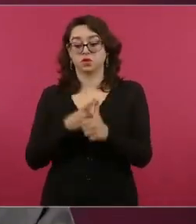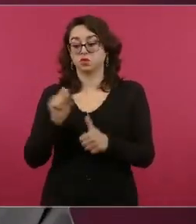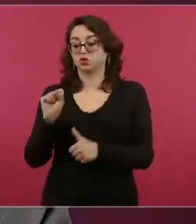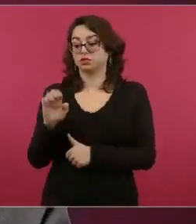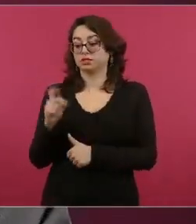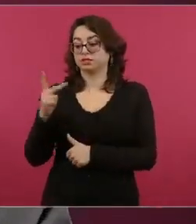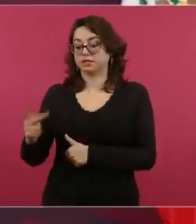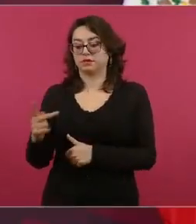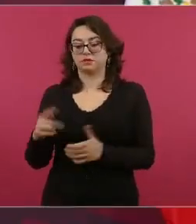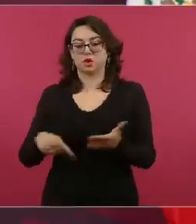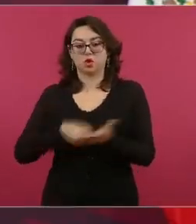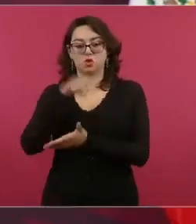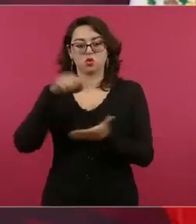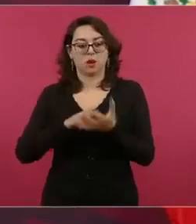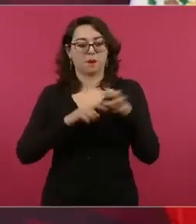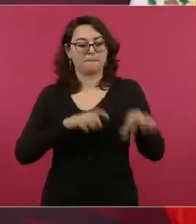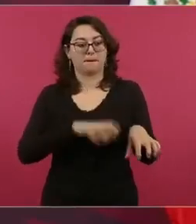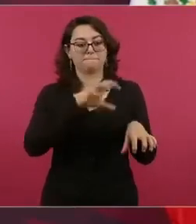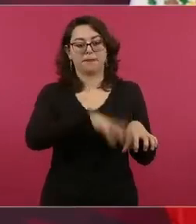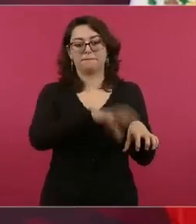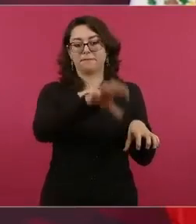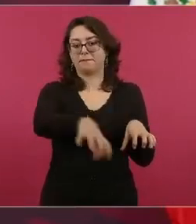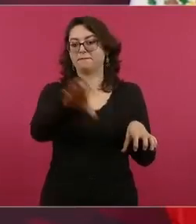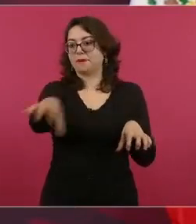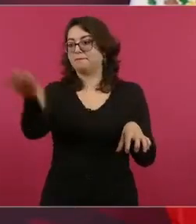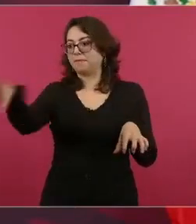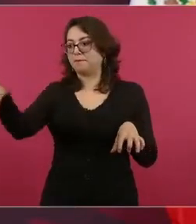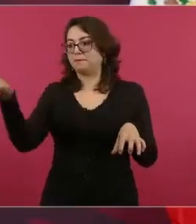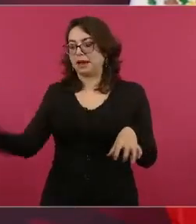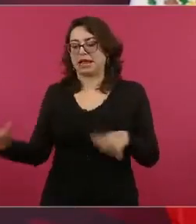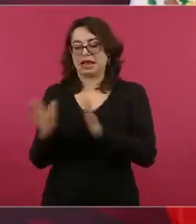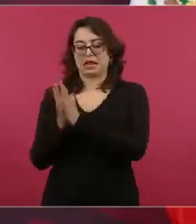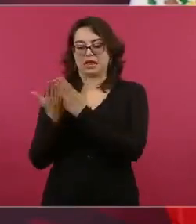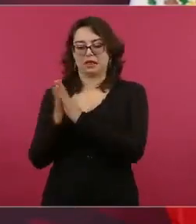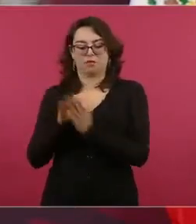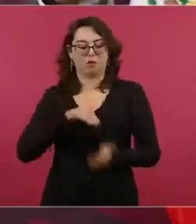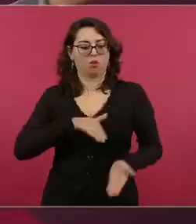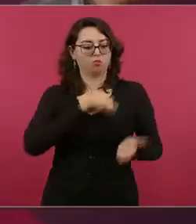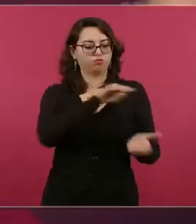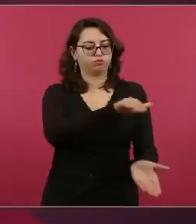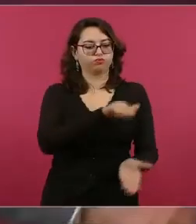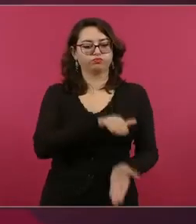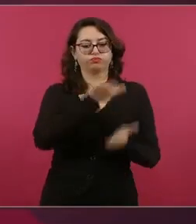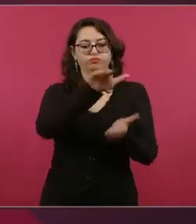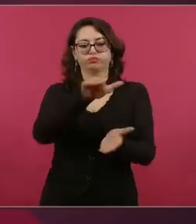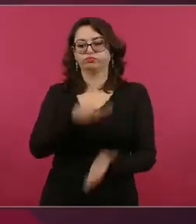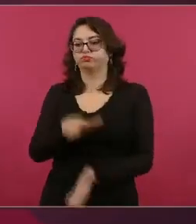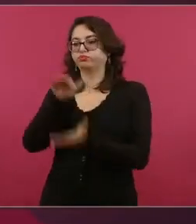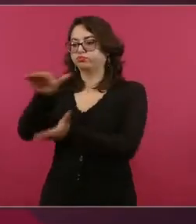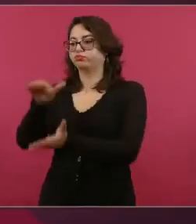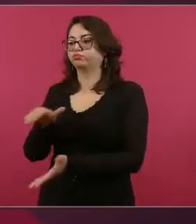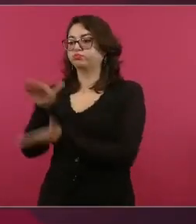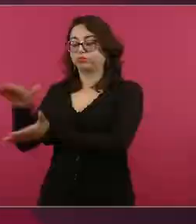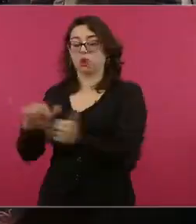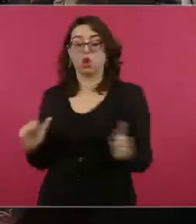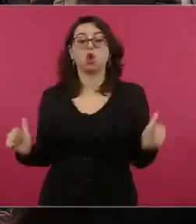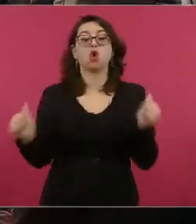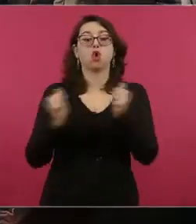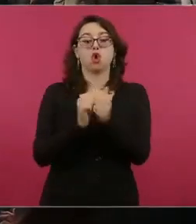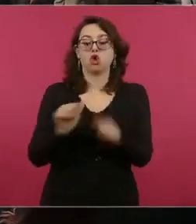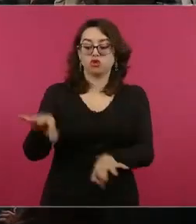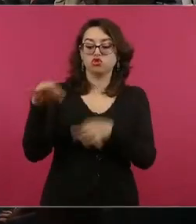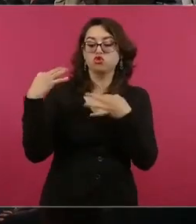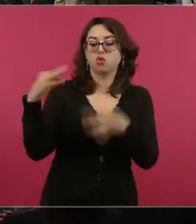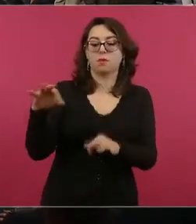entregarse a las escuelas, se entregan los documentos generales, se van a conocer, y luego los libros. ¿Una vez que los compromisos de